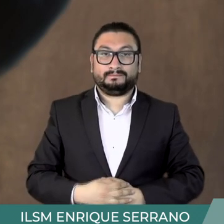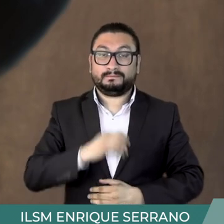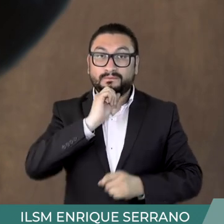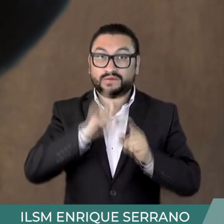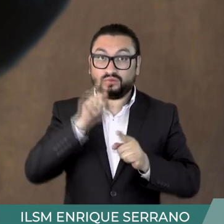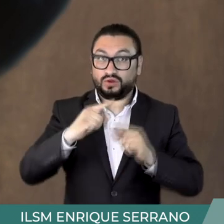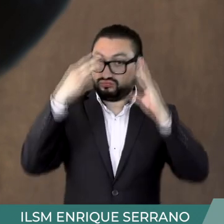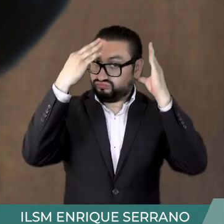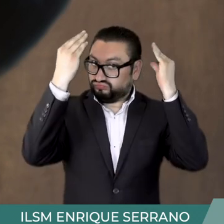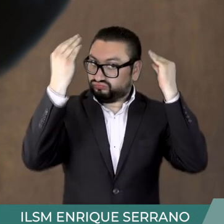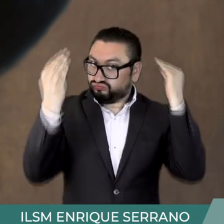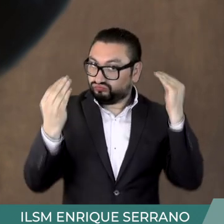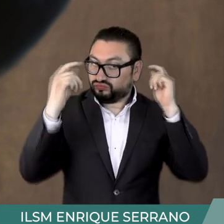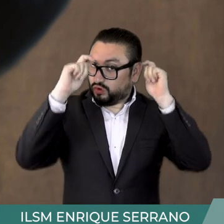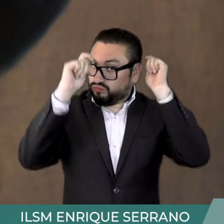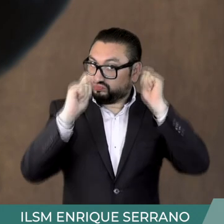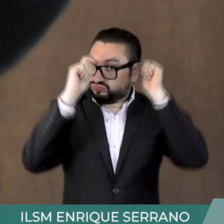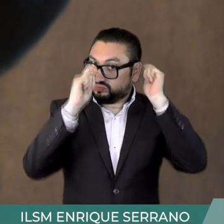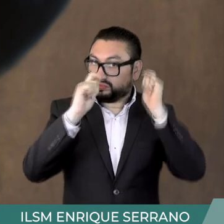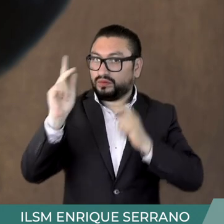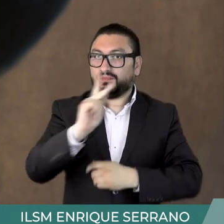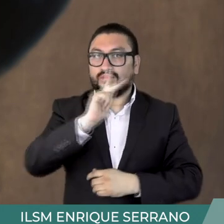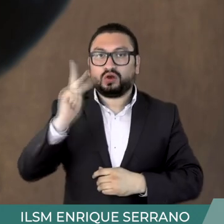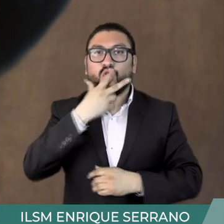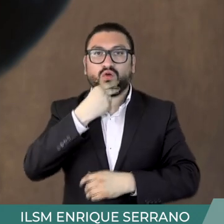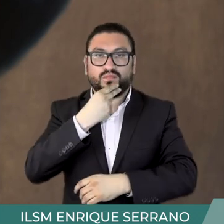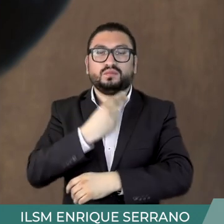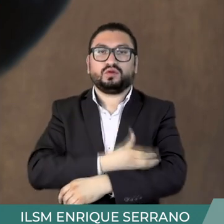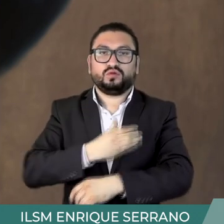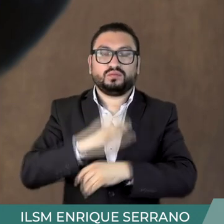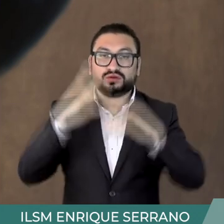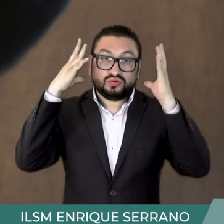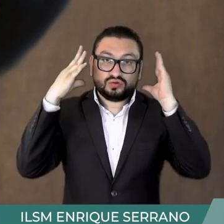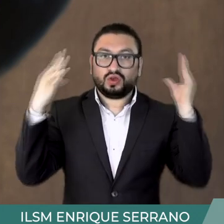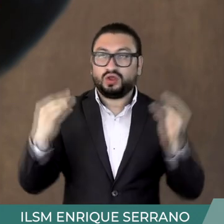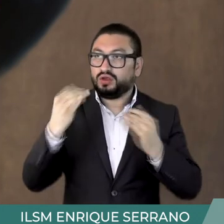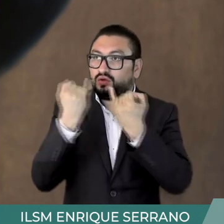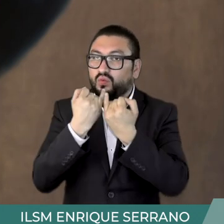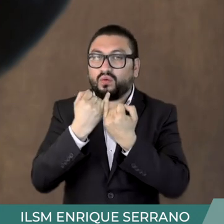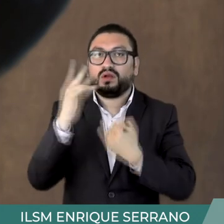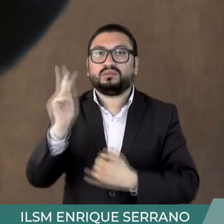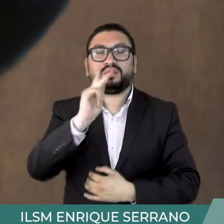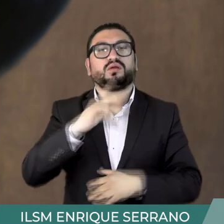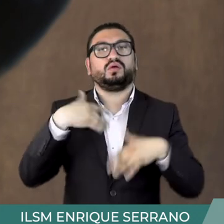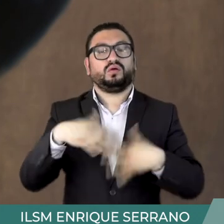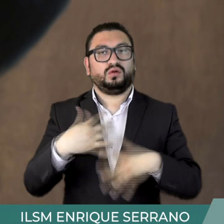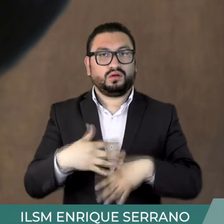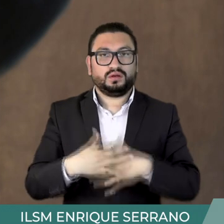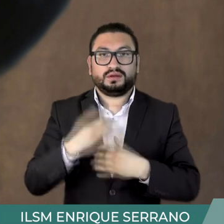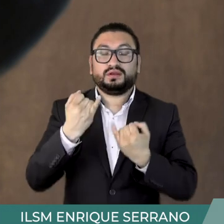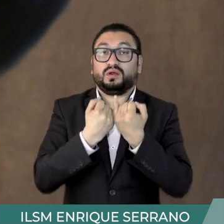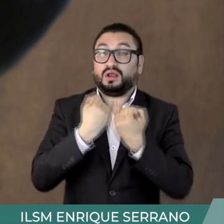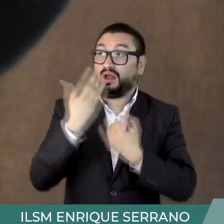Además, la boina que usa lo enlaza con su renombrado colega en irlandés, exaltando así su oficio, al